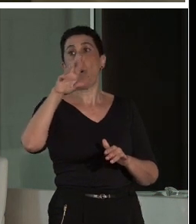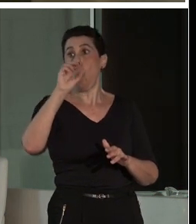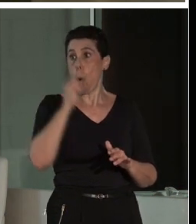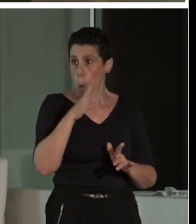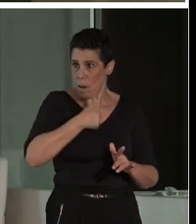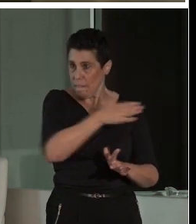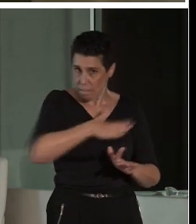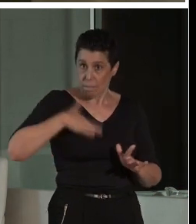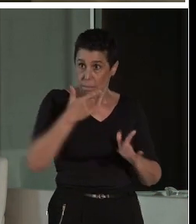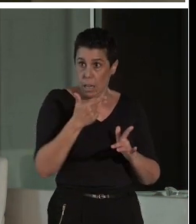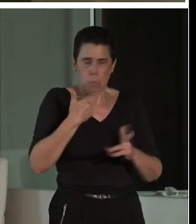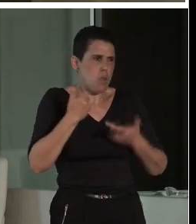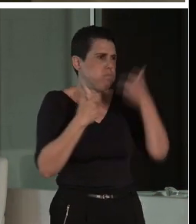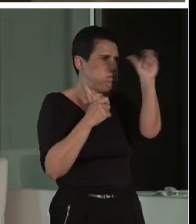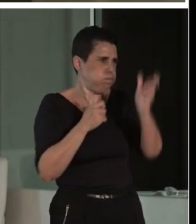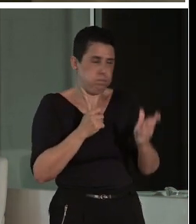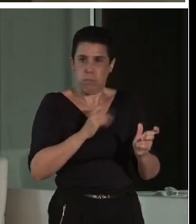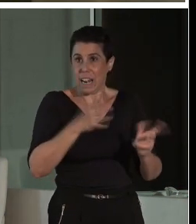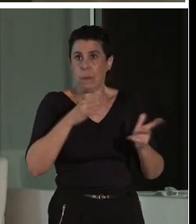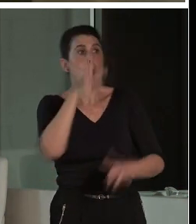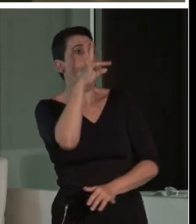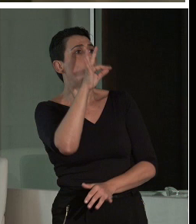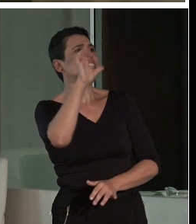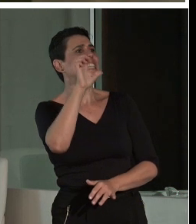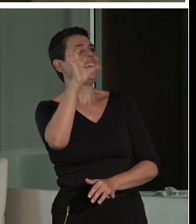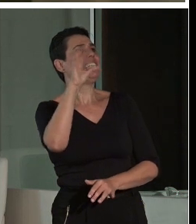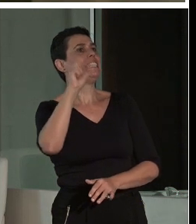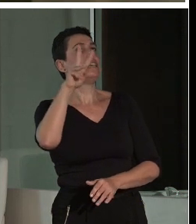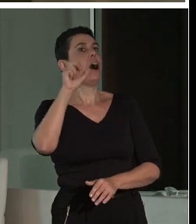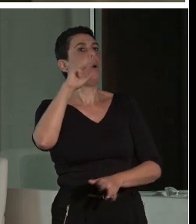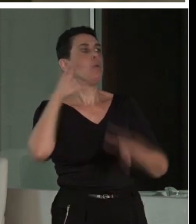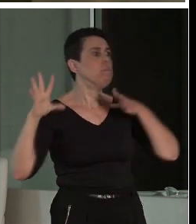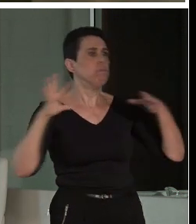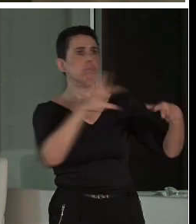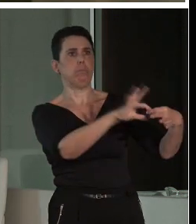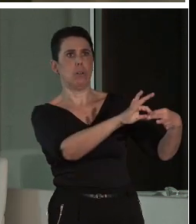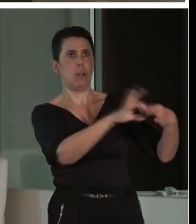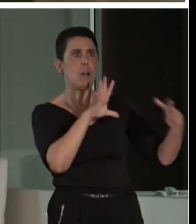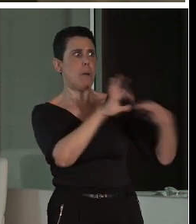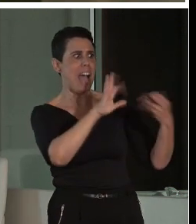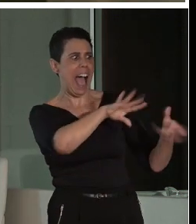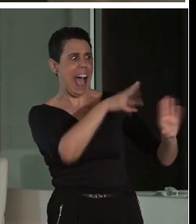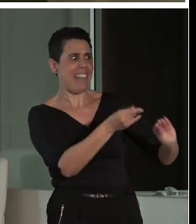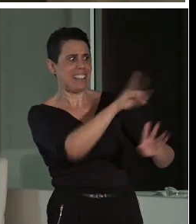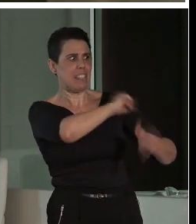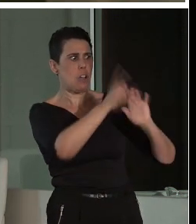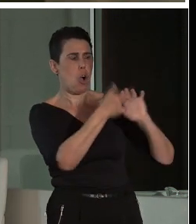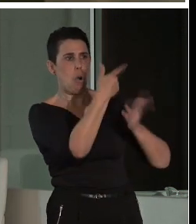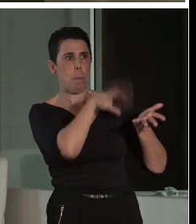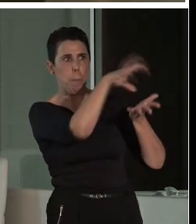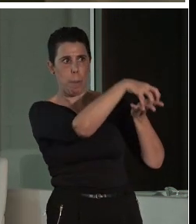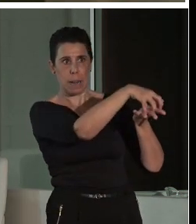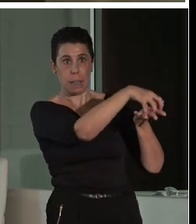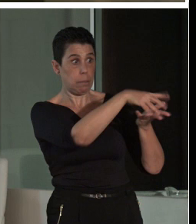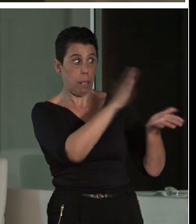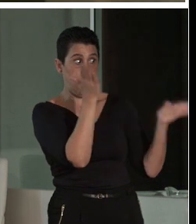usamos muchos términos. No hay un tesauro relacionado con la adecuación integral de los sitios. Y, ¿qué